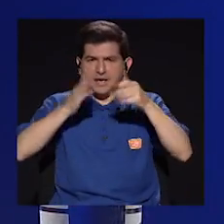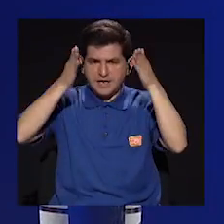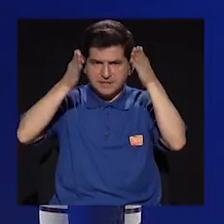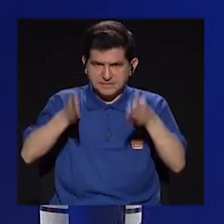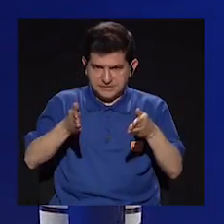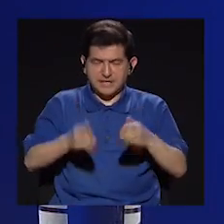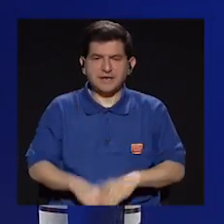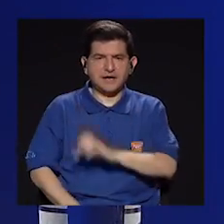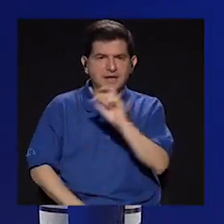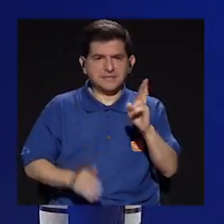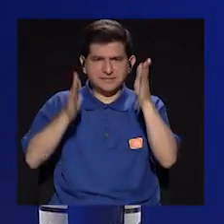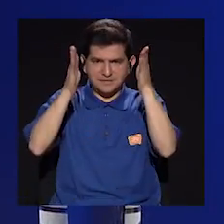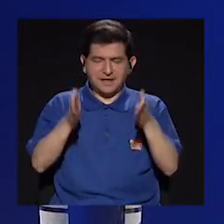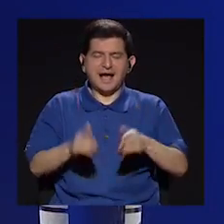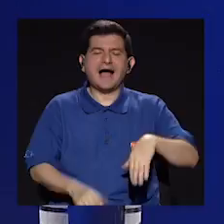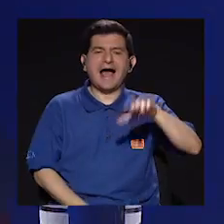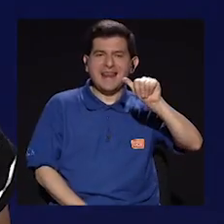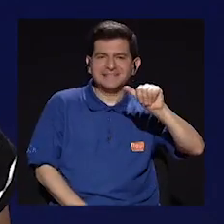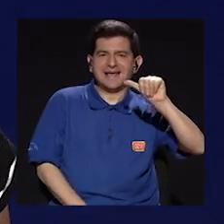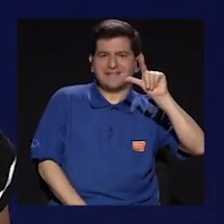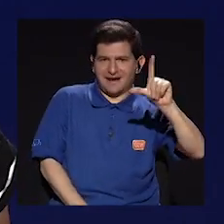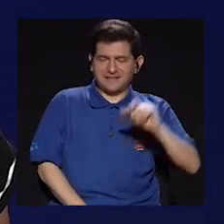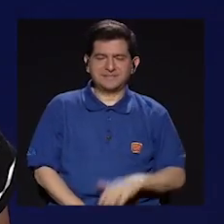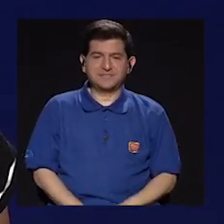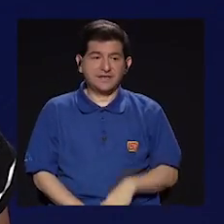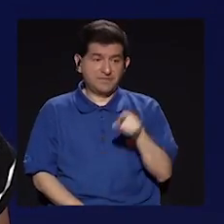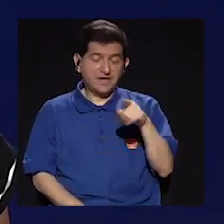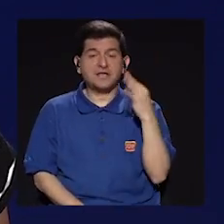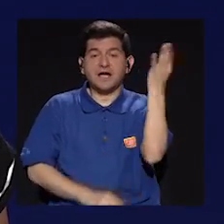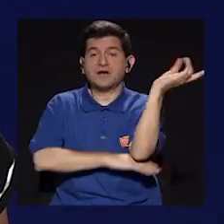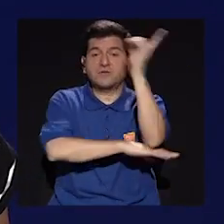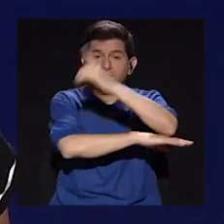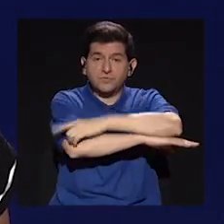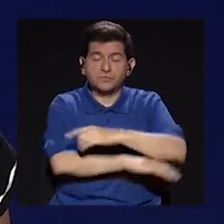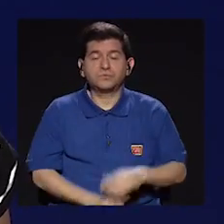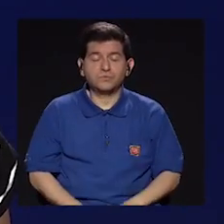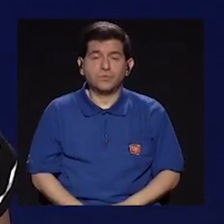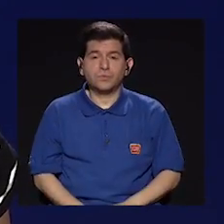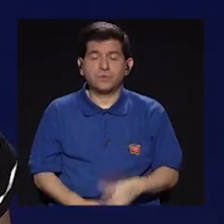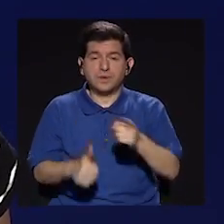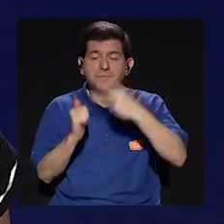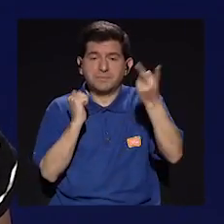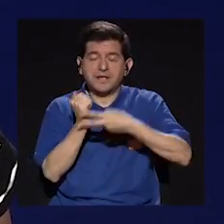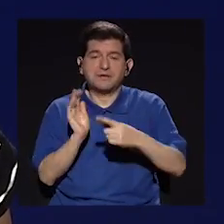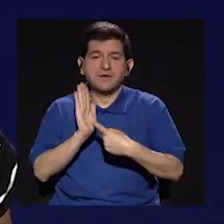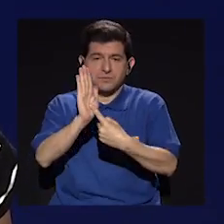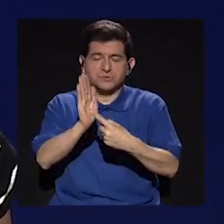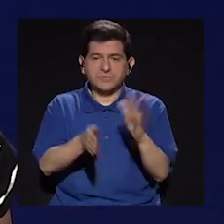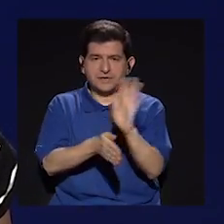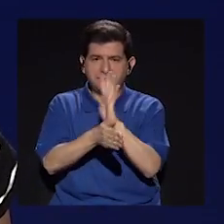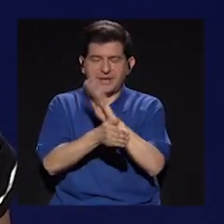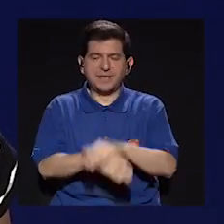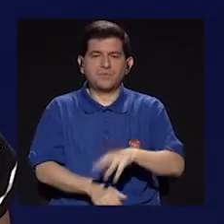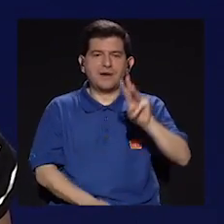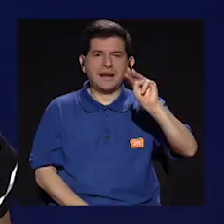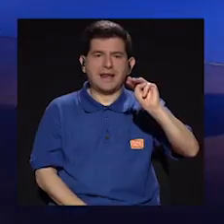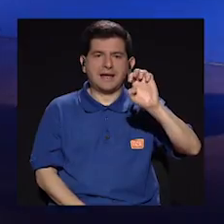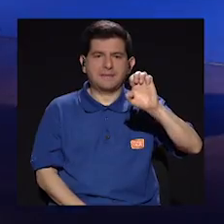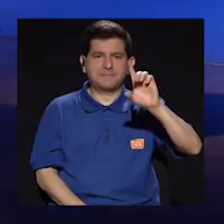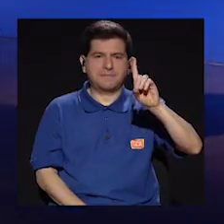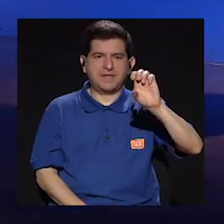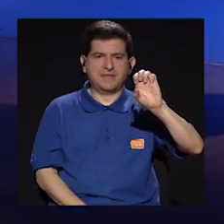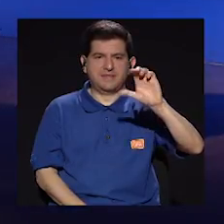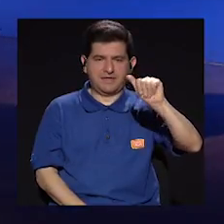hoy a la cineasta costarricense Alexandra Latichev, quien en los próximos días estrenará su película Medea.